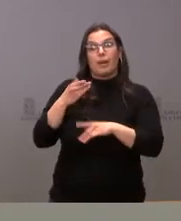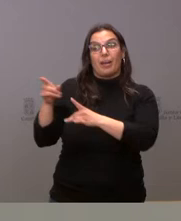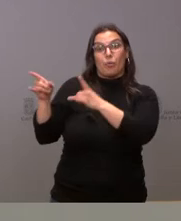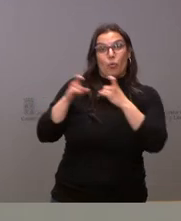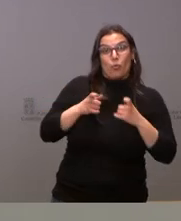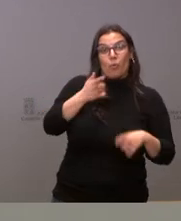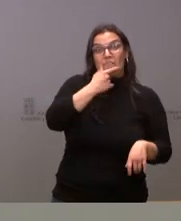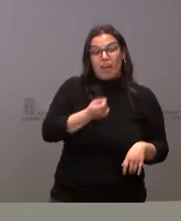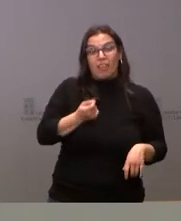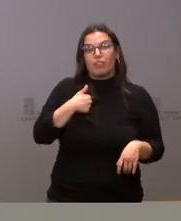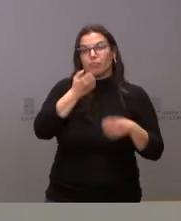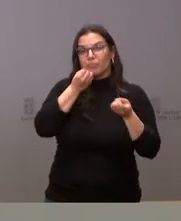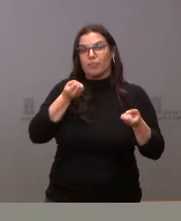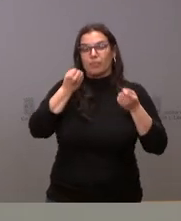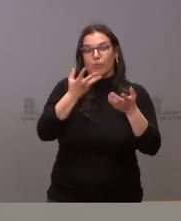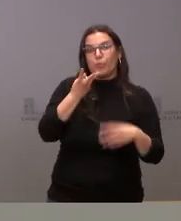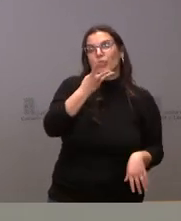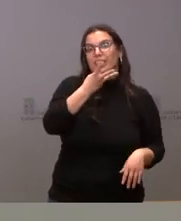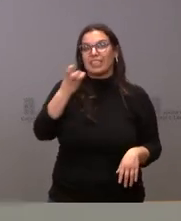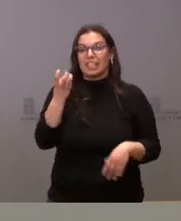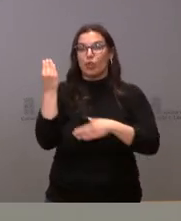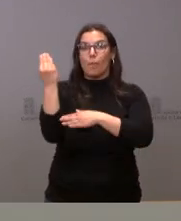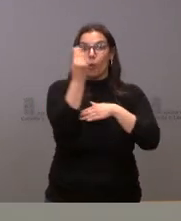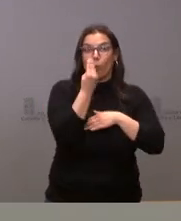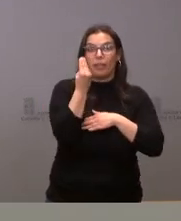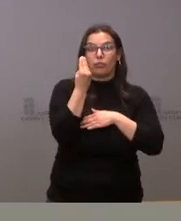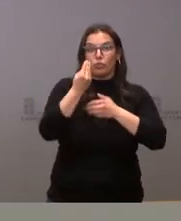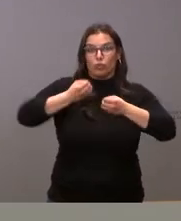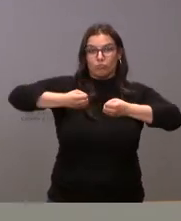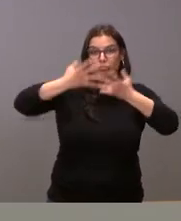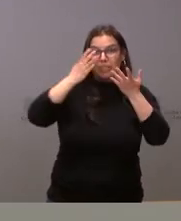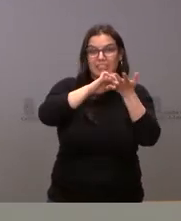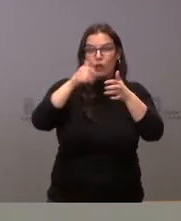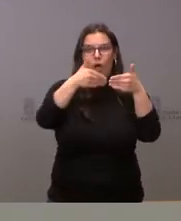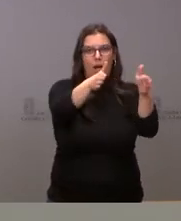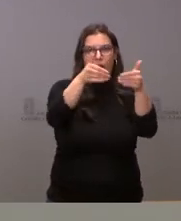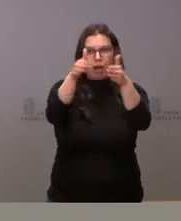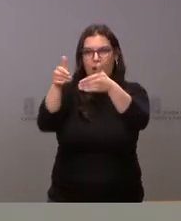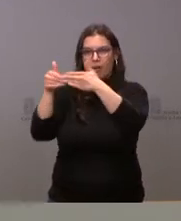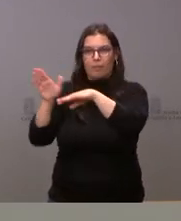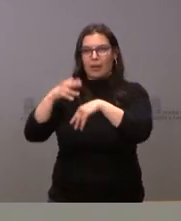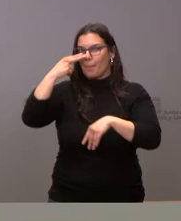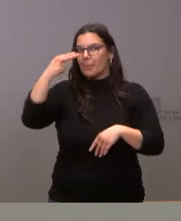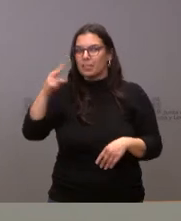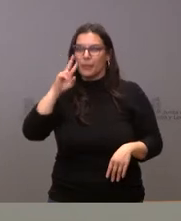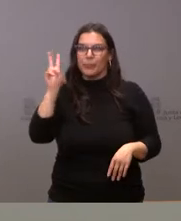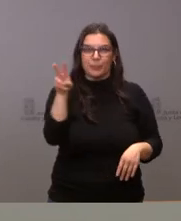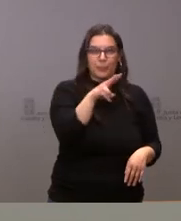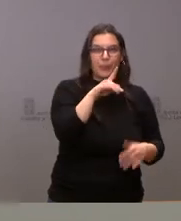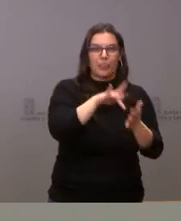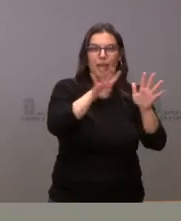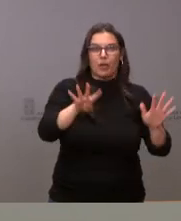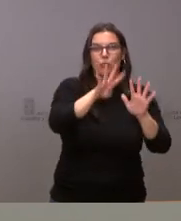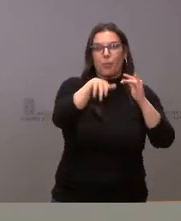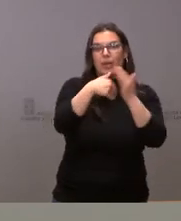visitantes, les informo que más de 300 monumentos de Castilla y León se abren para su visita entre los días 9 y